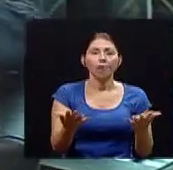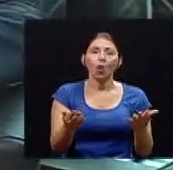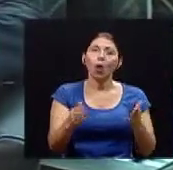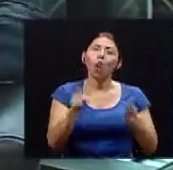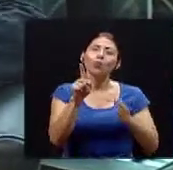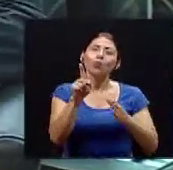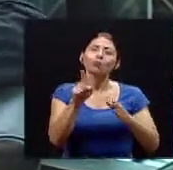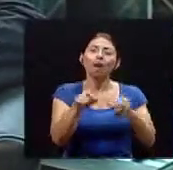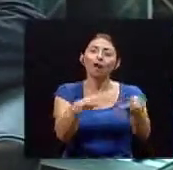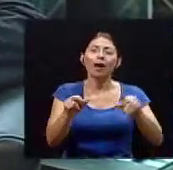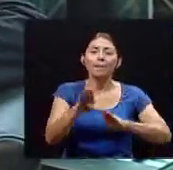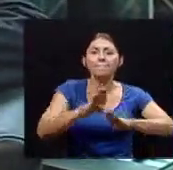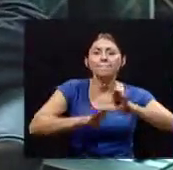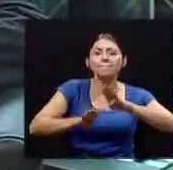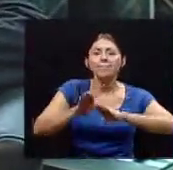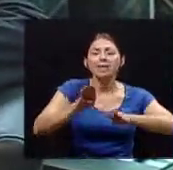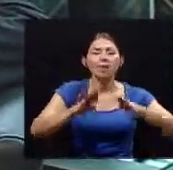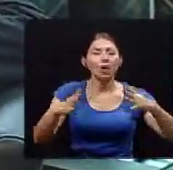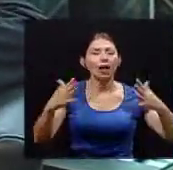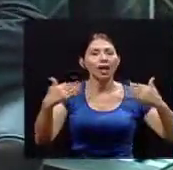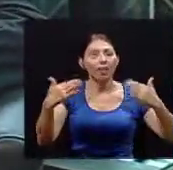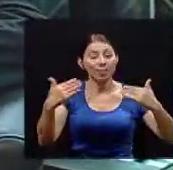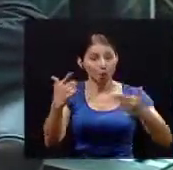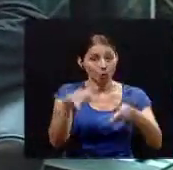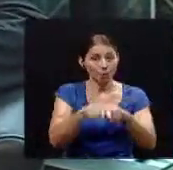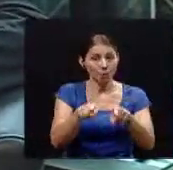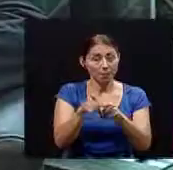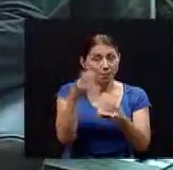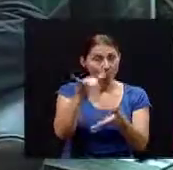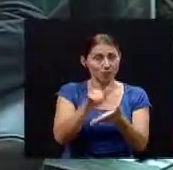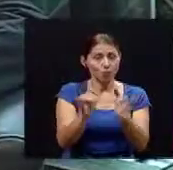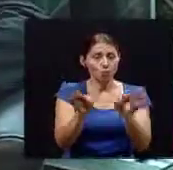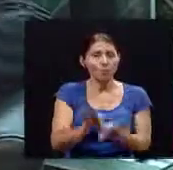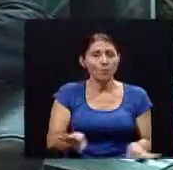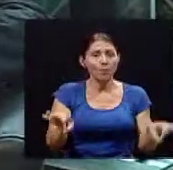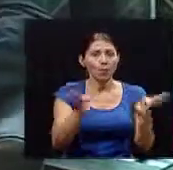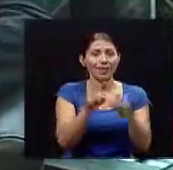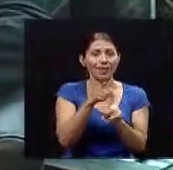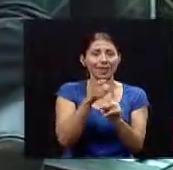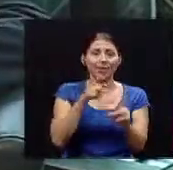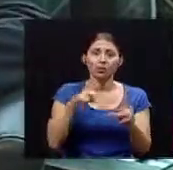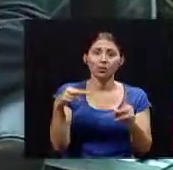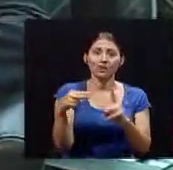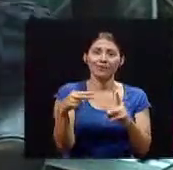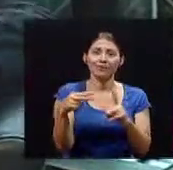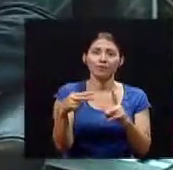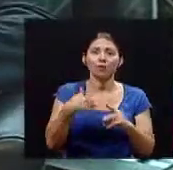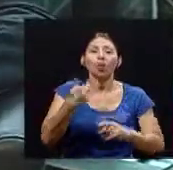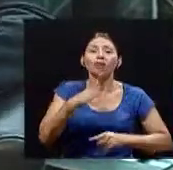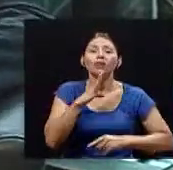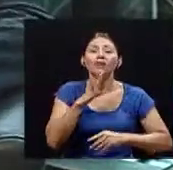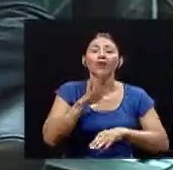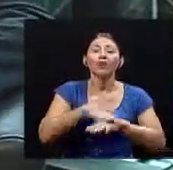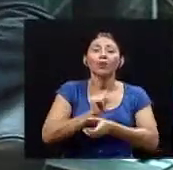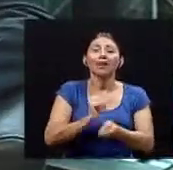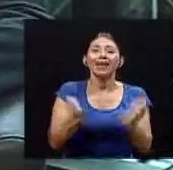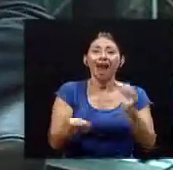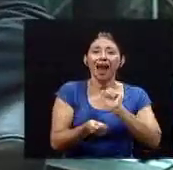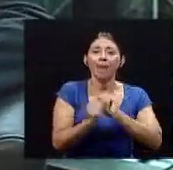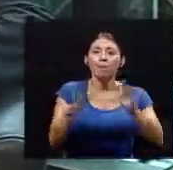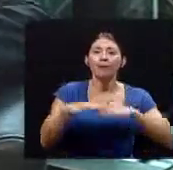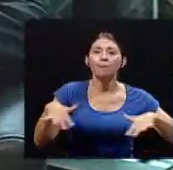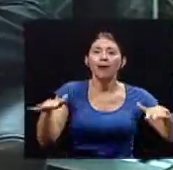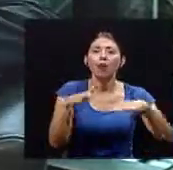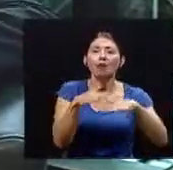bioclimático también, porque hoy día eso tiene mucha importancia desde el punto de vista, cuando se habla de cambio climático, qué efectos va a tener a